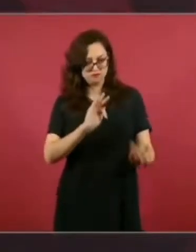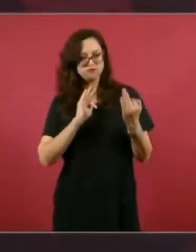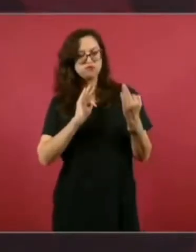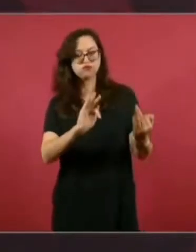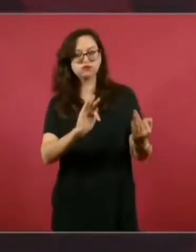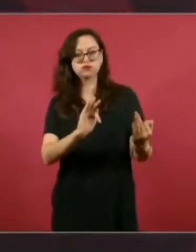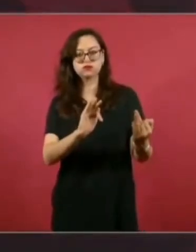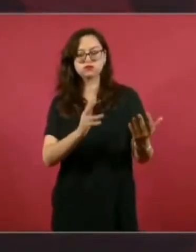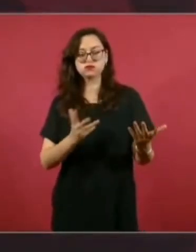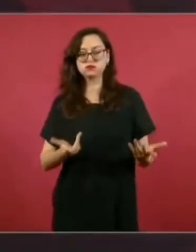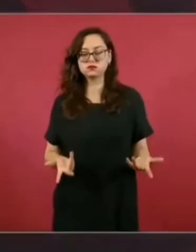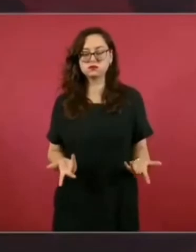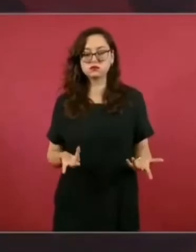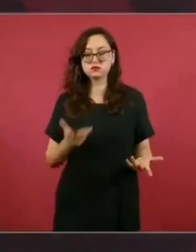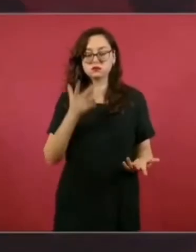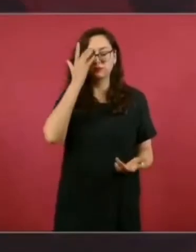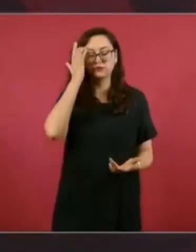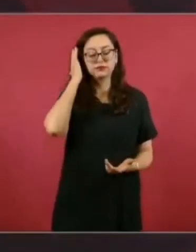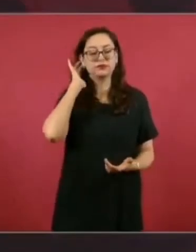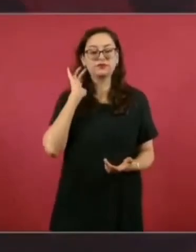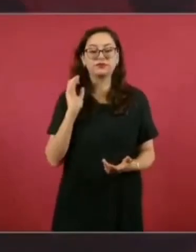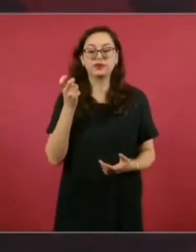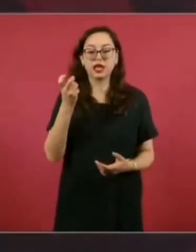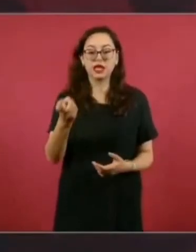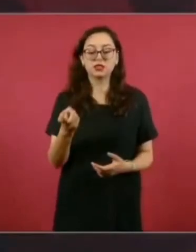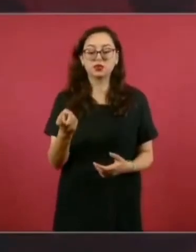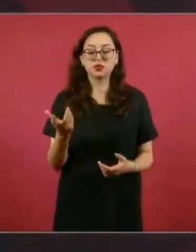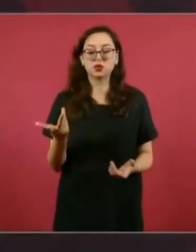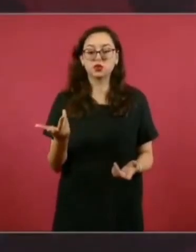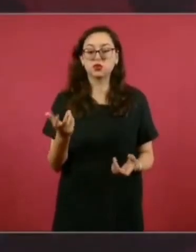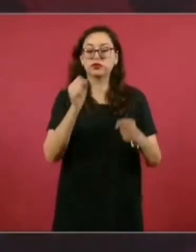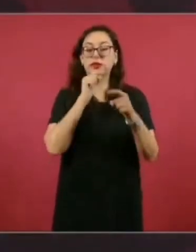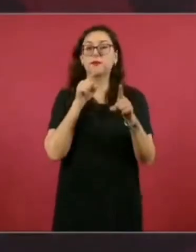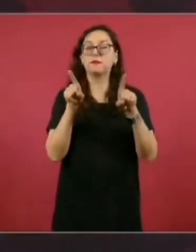nos da?